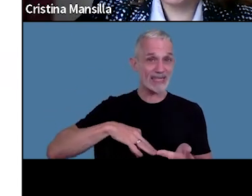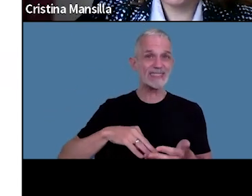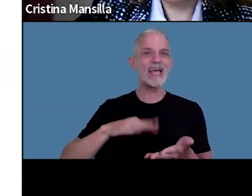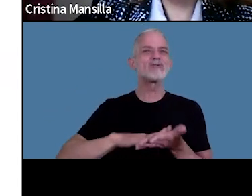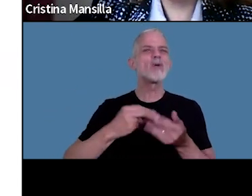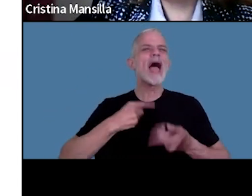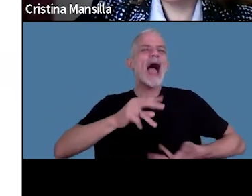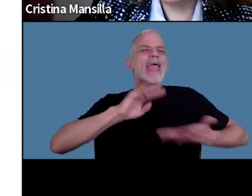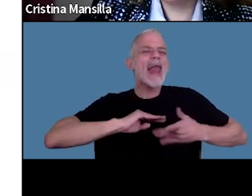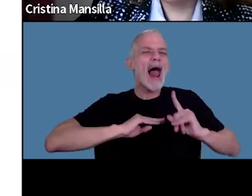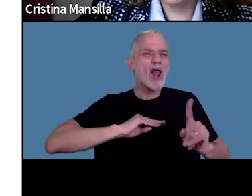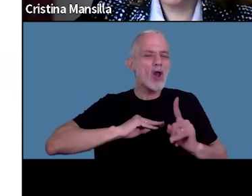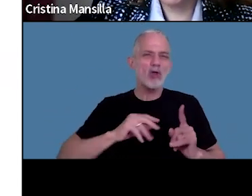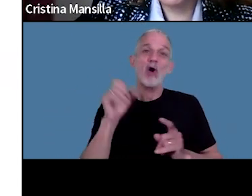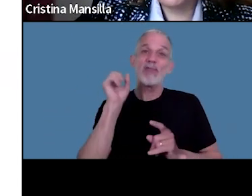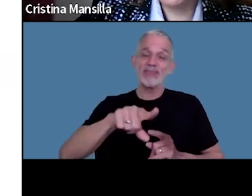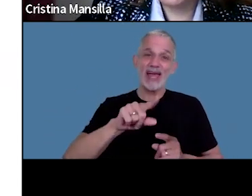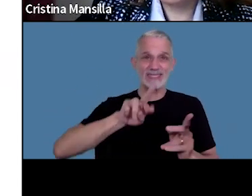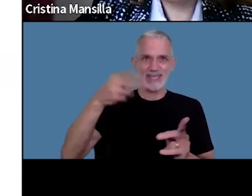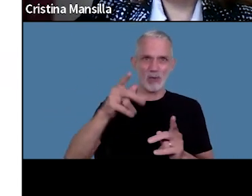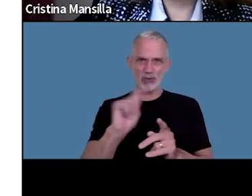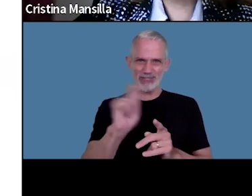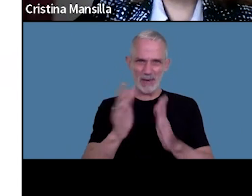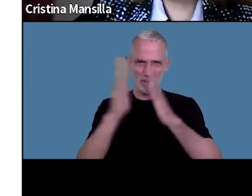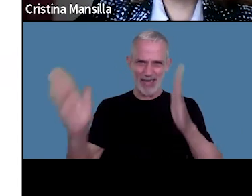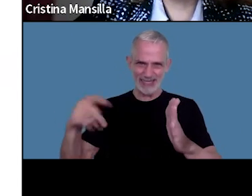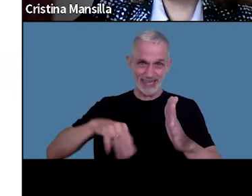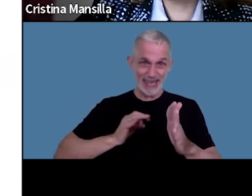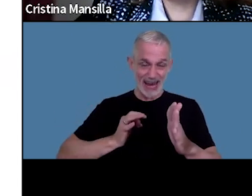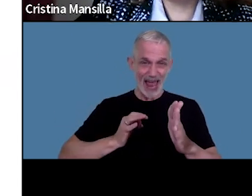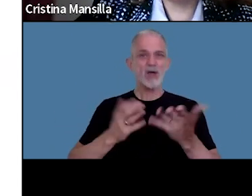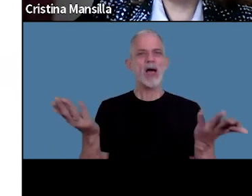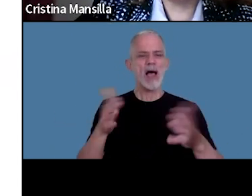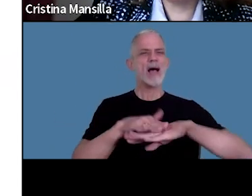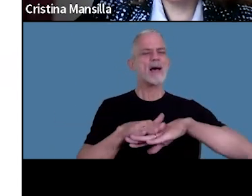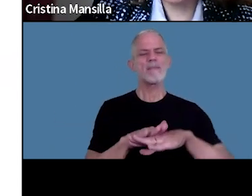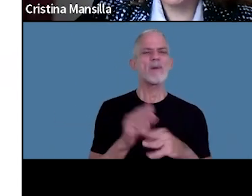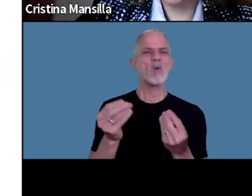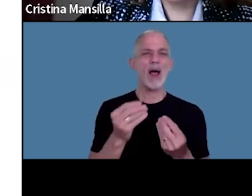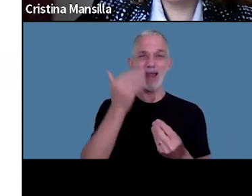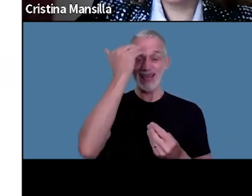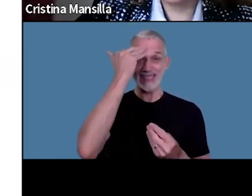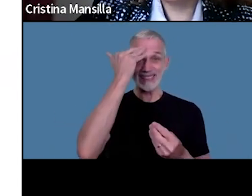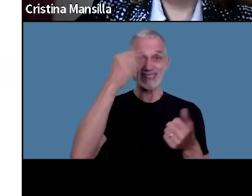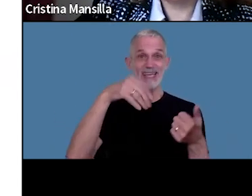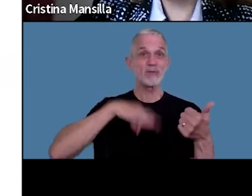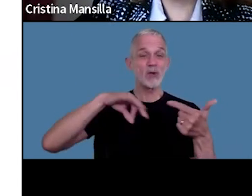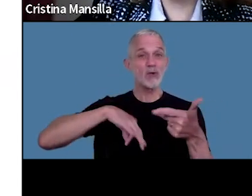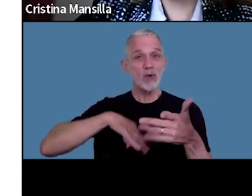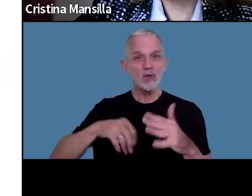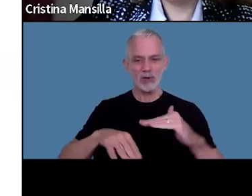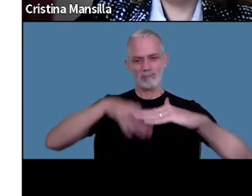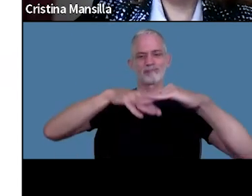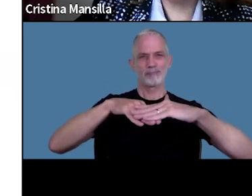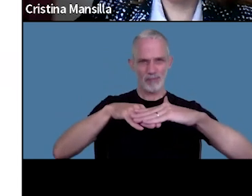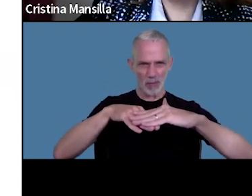aguinaldo correspondiente al segundo semestre se parte de la premisa que los 15 salarios llegarían a un